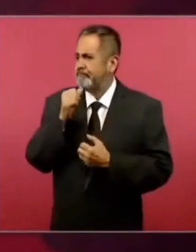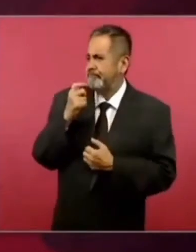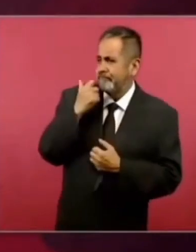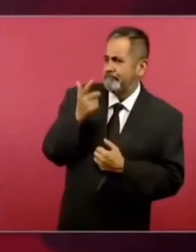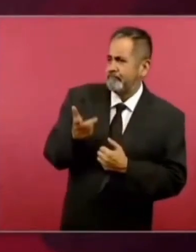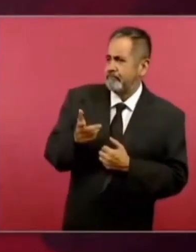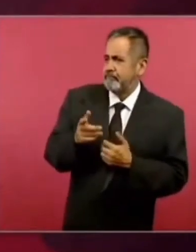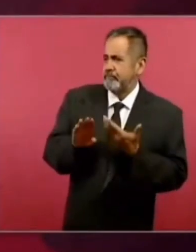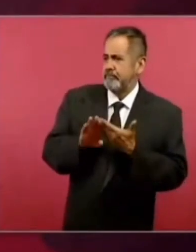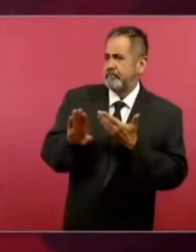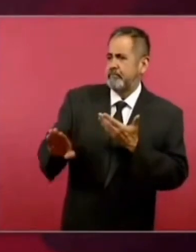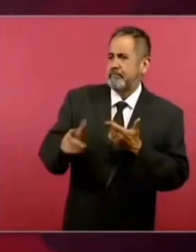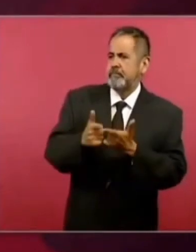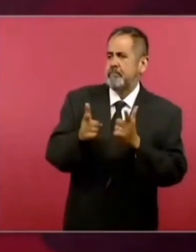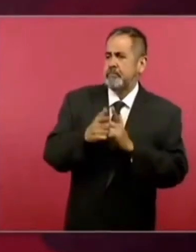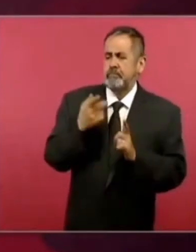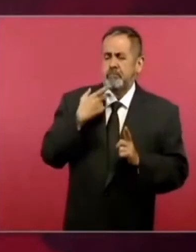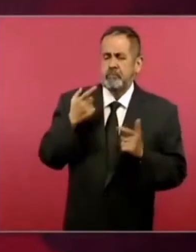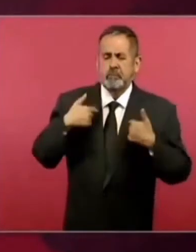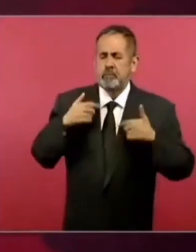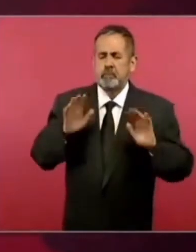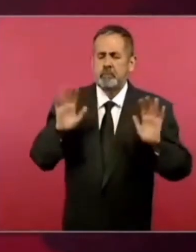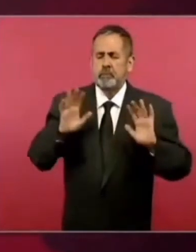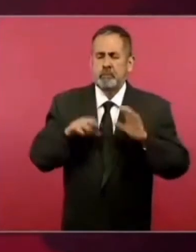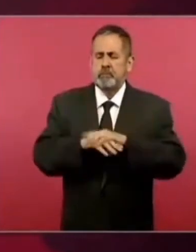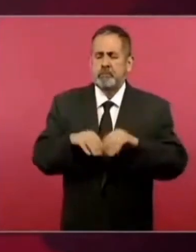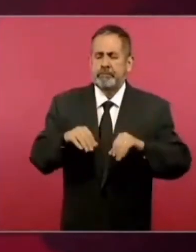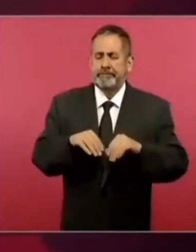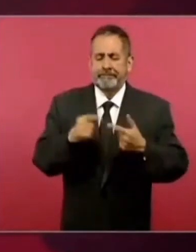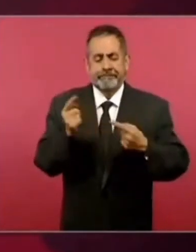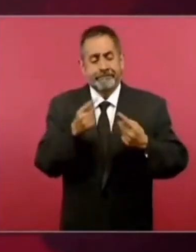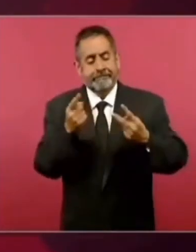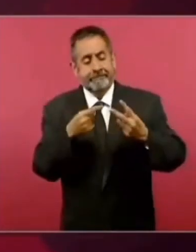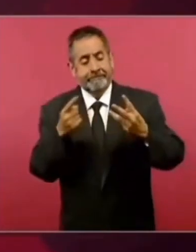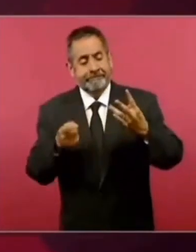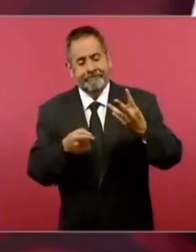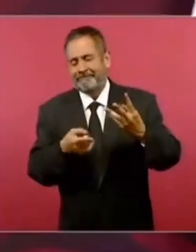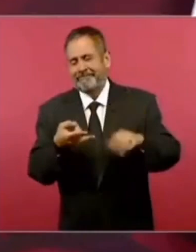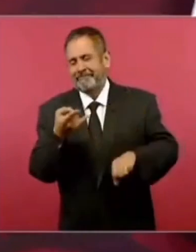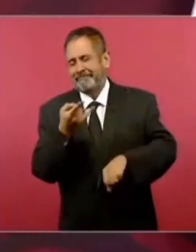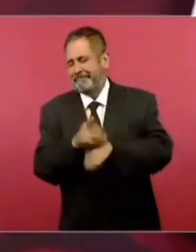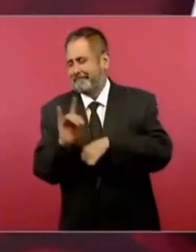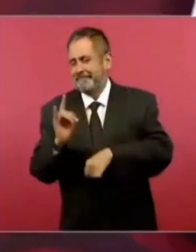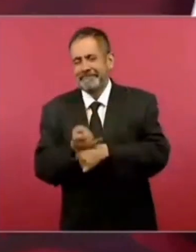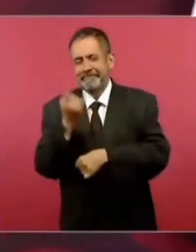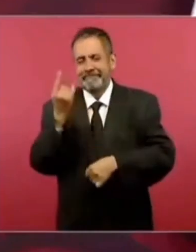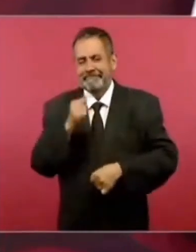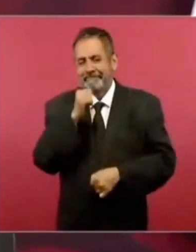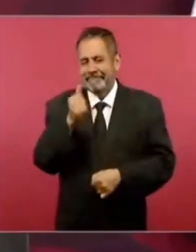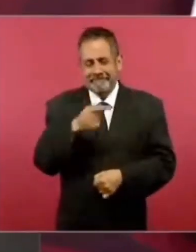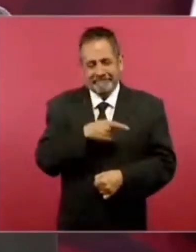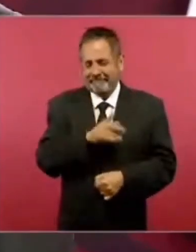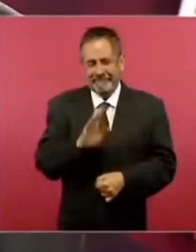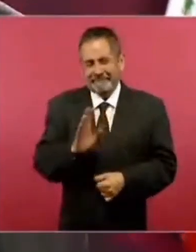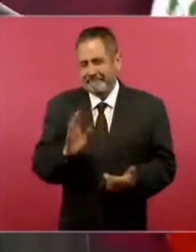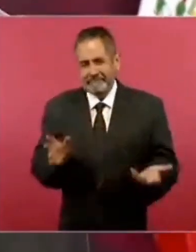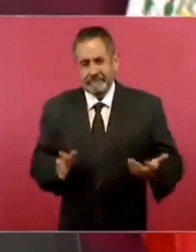todo ese cuento entonces ahora ya